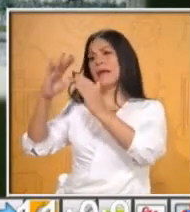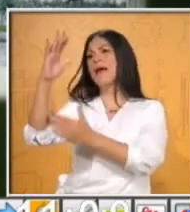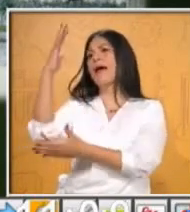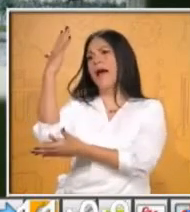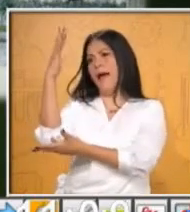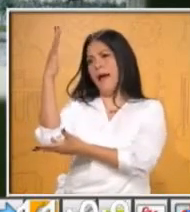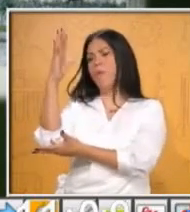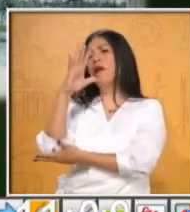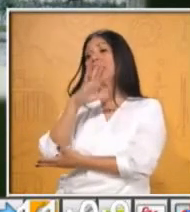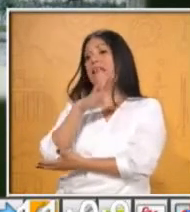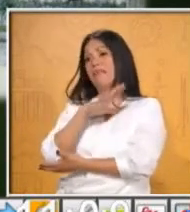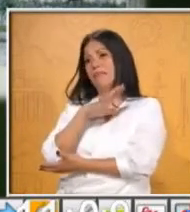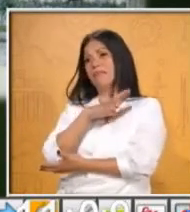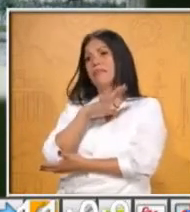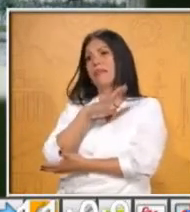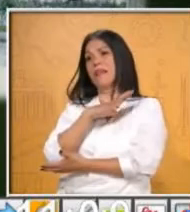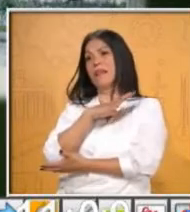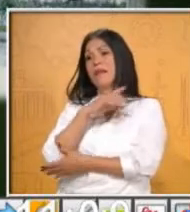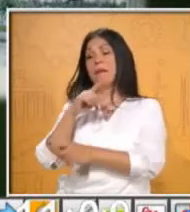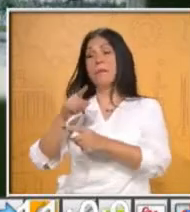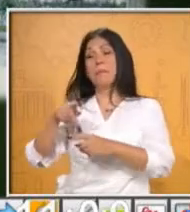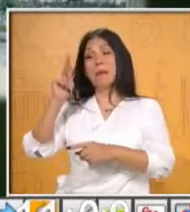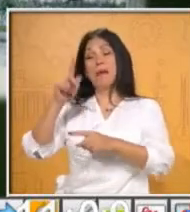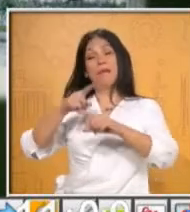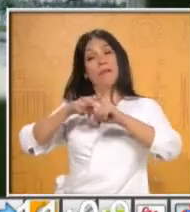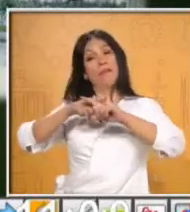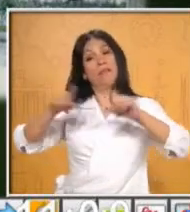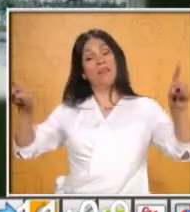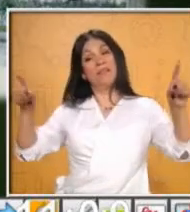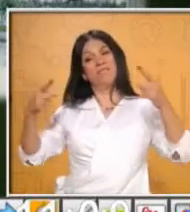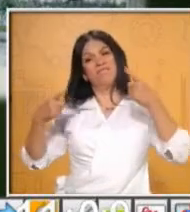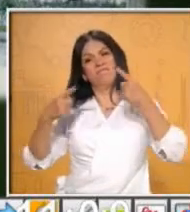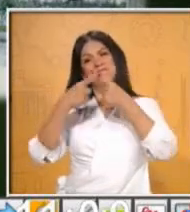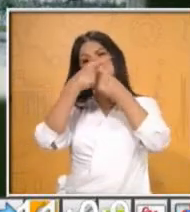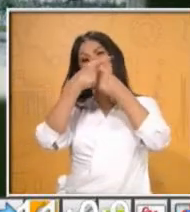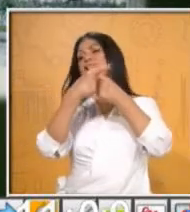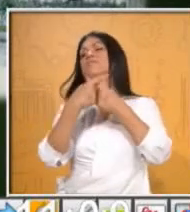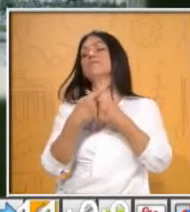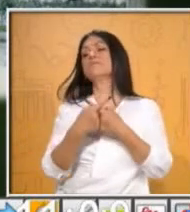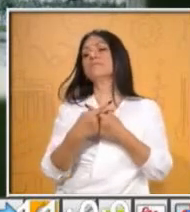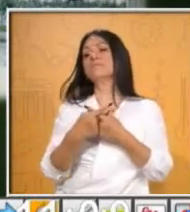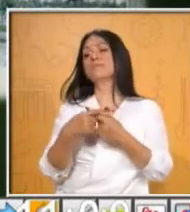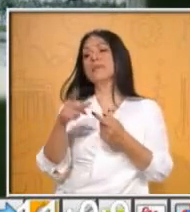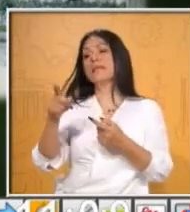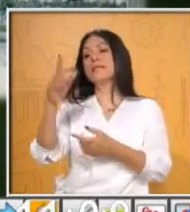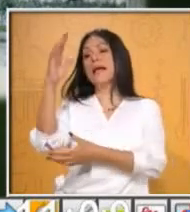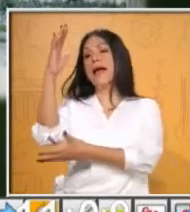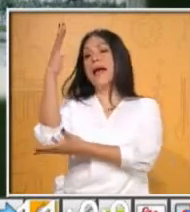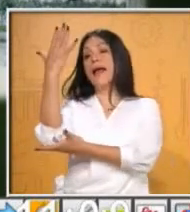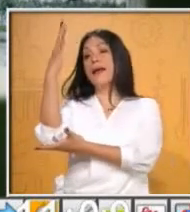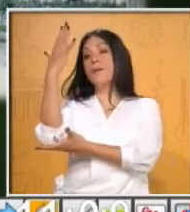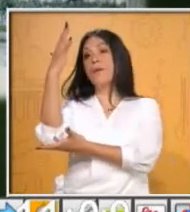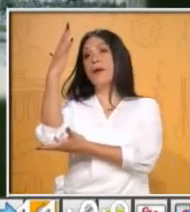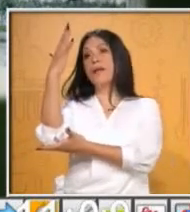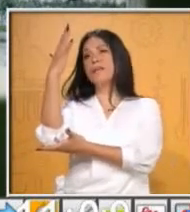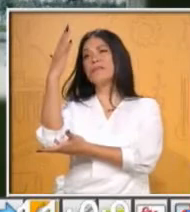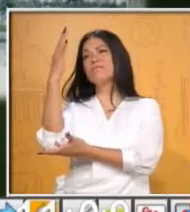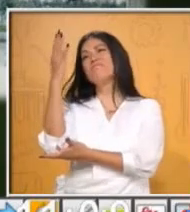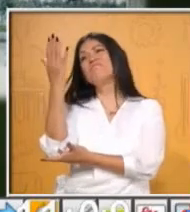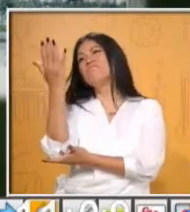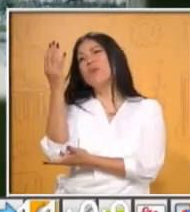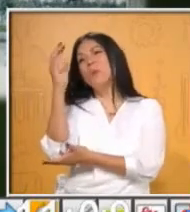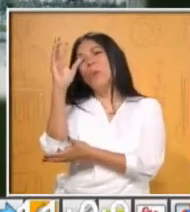pero contrastan con la primera imagen. En esta segunda imagen, nuestros árboles se ven menos frondosos,